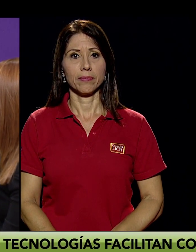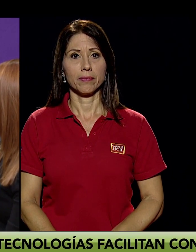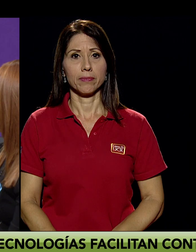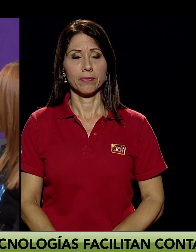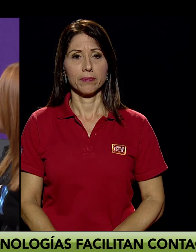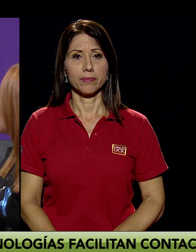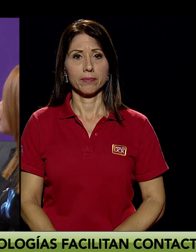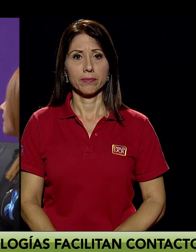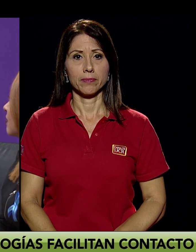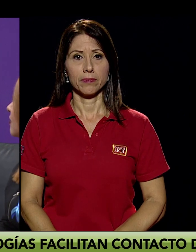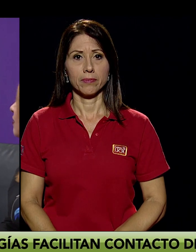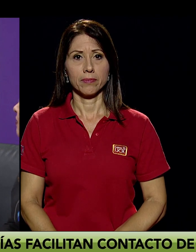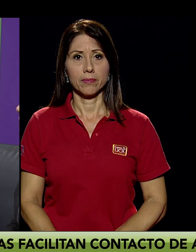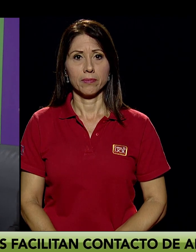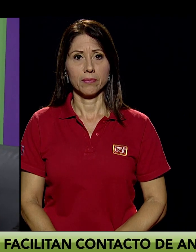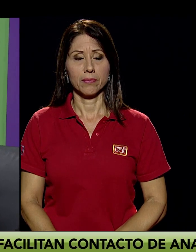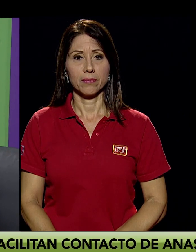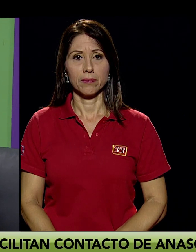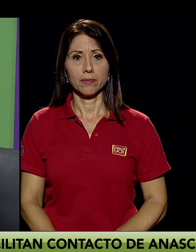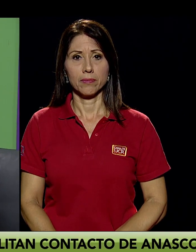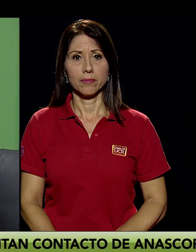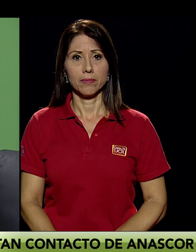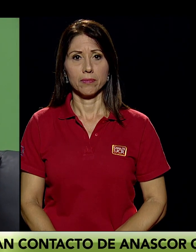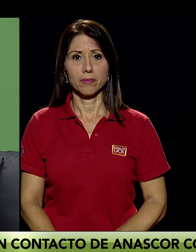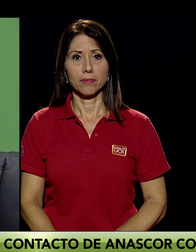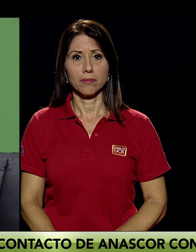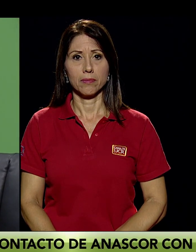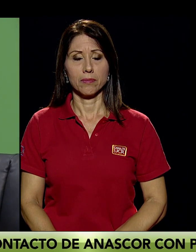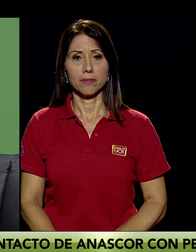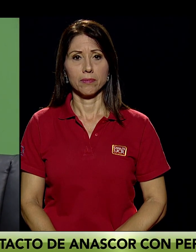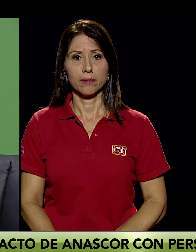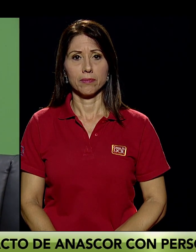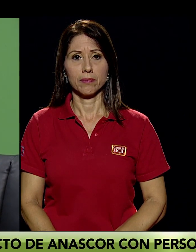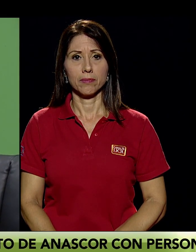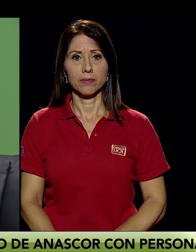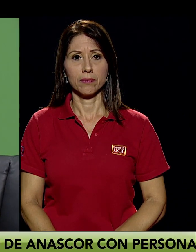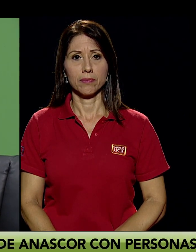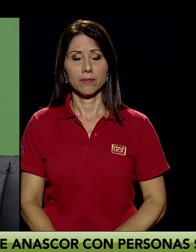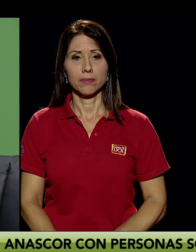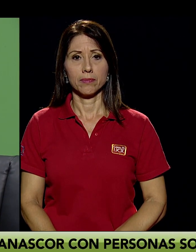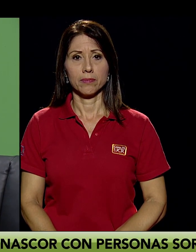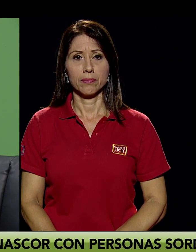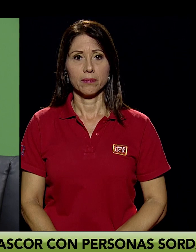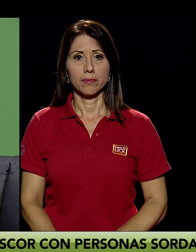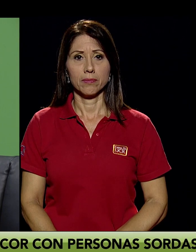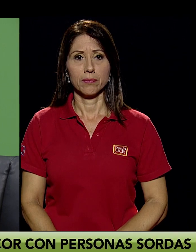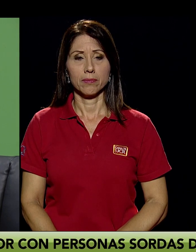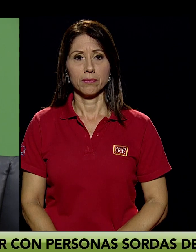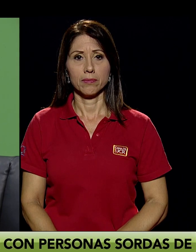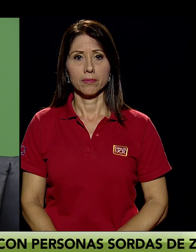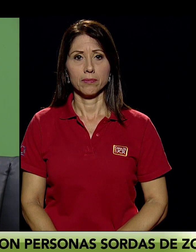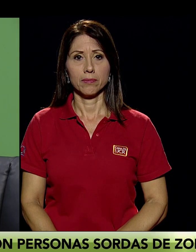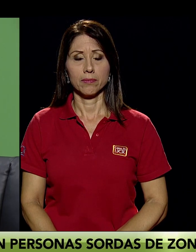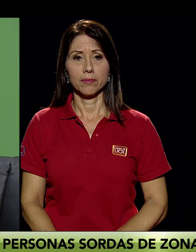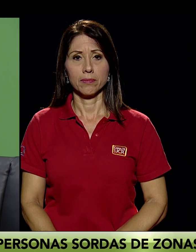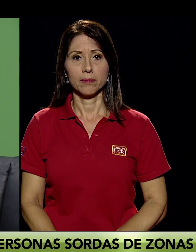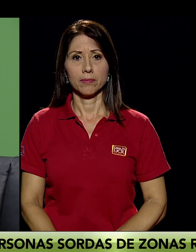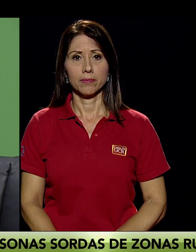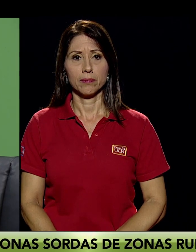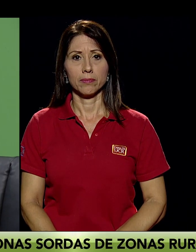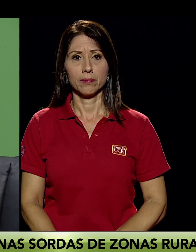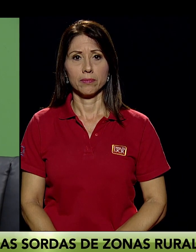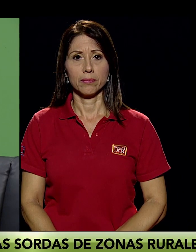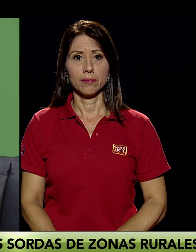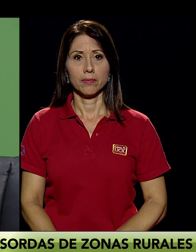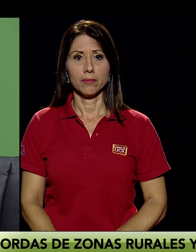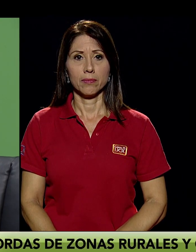Bueno, en realidad en la Asociación Nacional de Sordos principalmente, nosotros reunimos